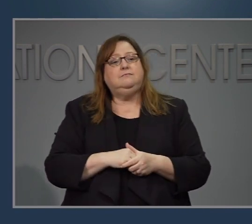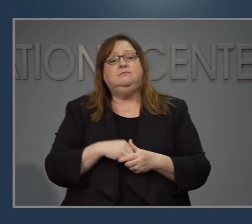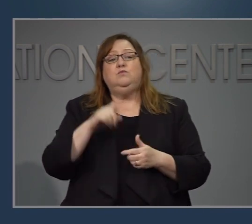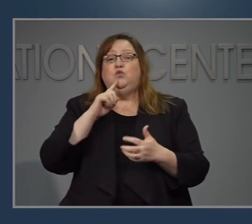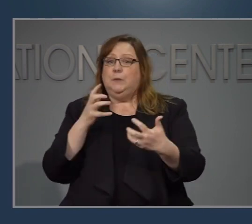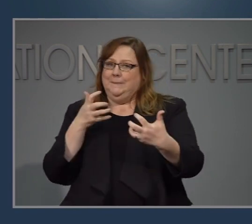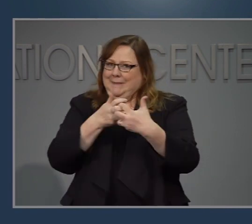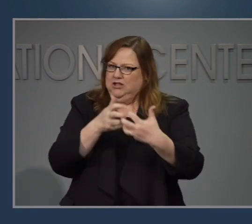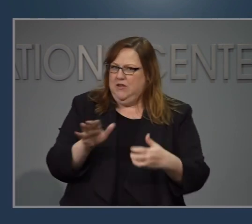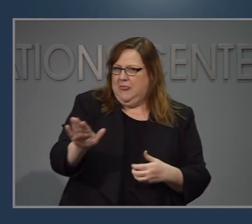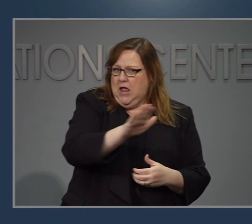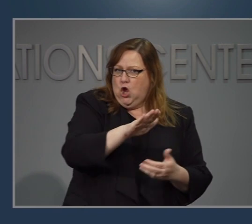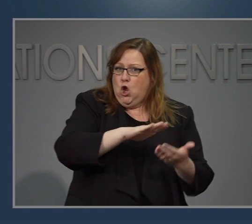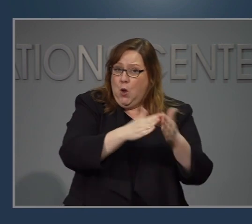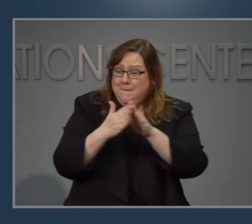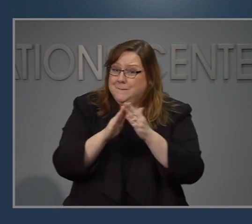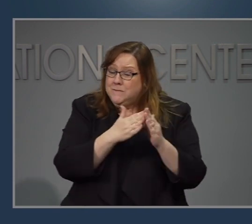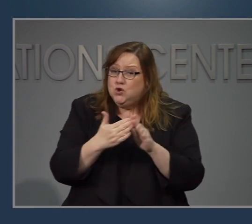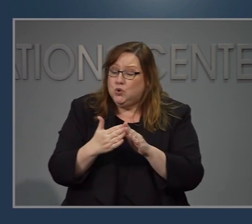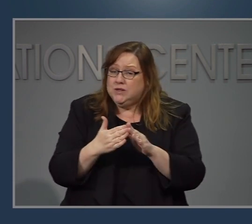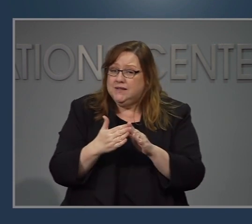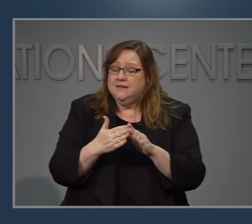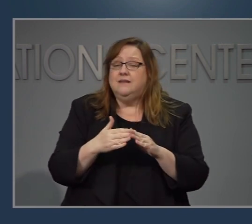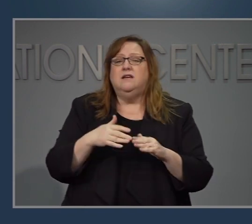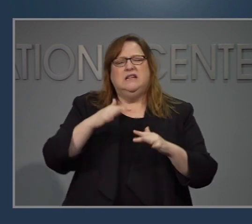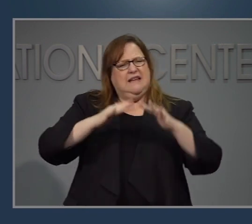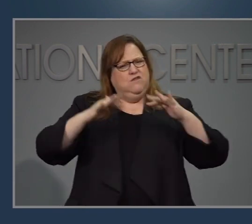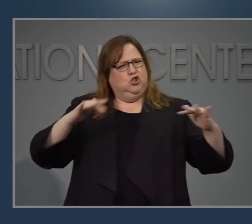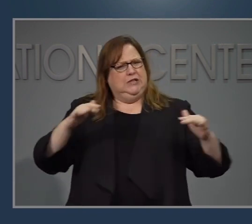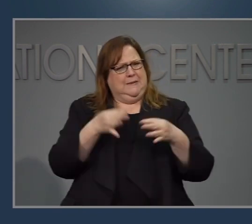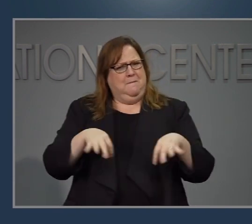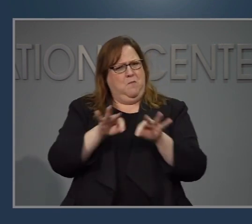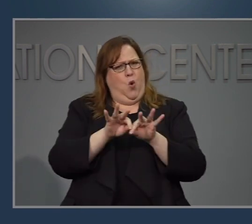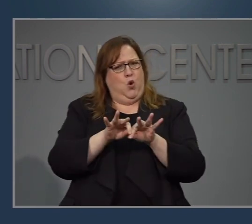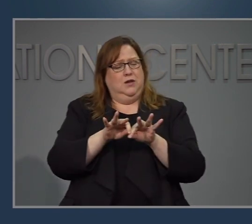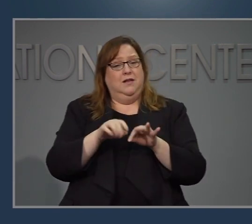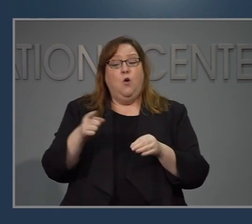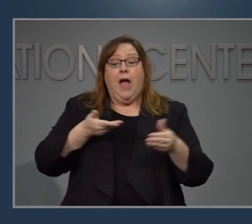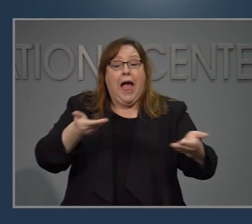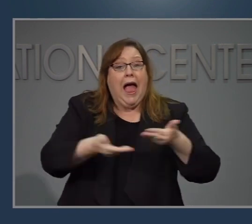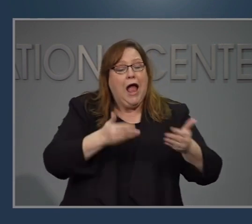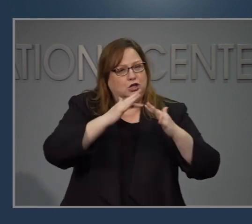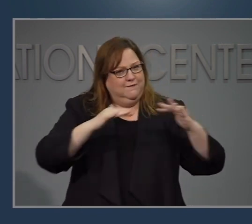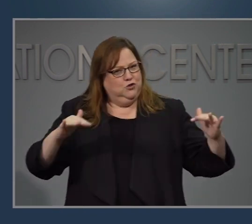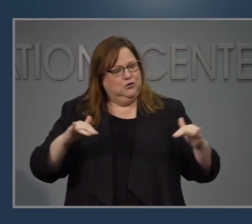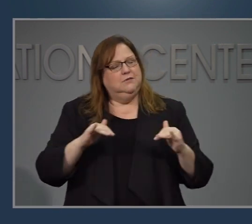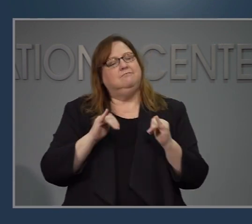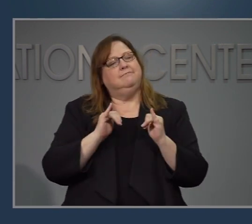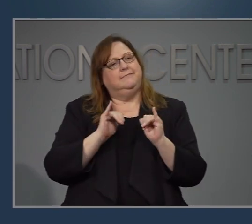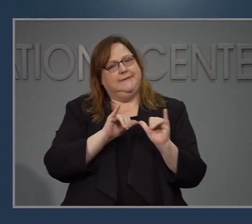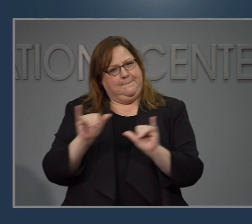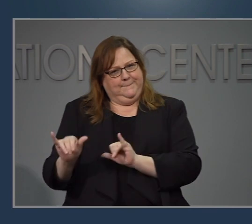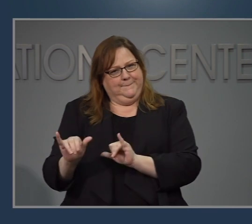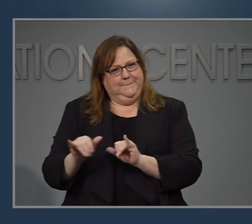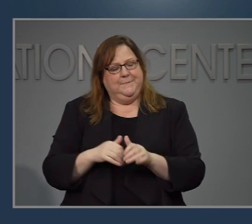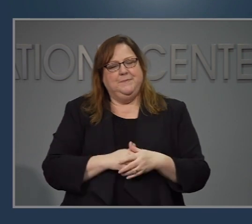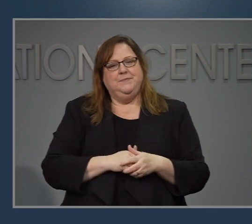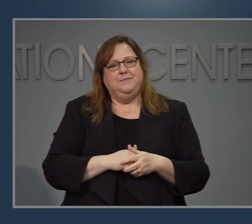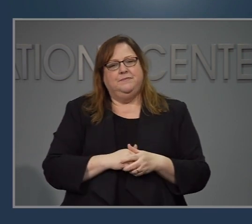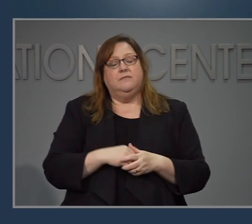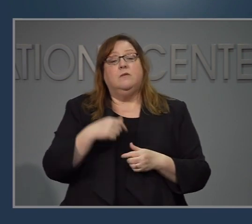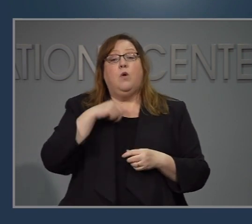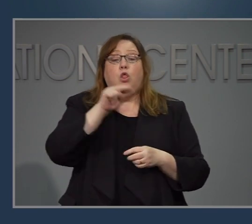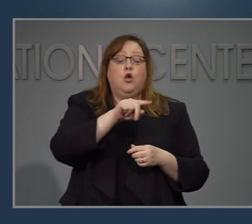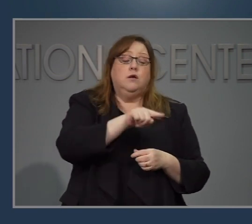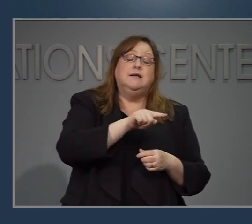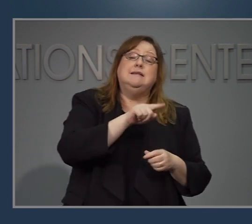se han contratado y estos van a dar el apoyo a los departamentos salud pública local que son los expertos y basándonos